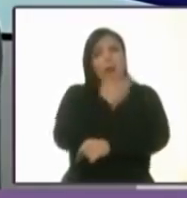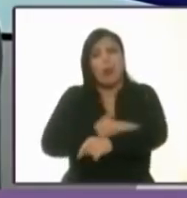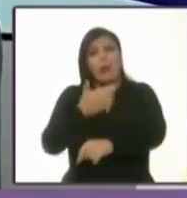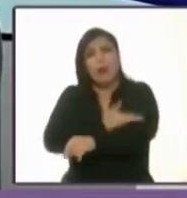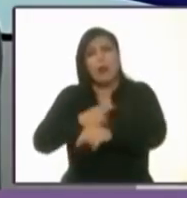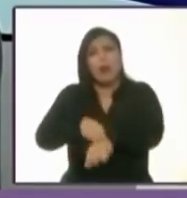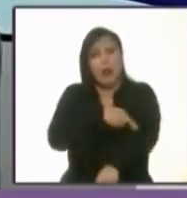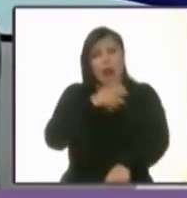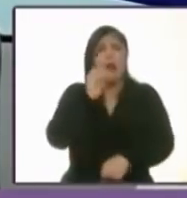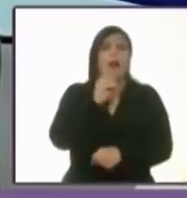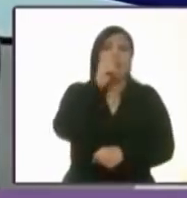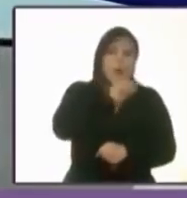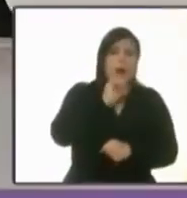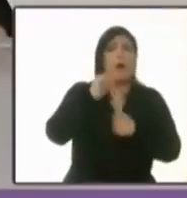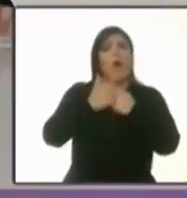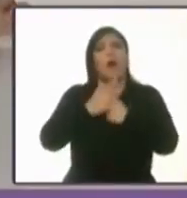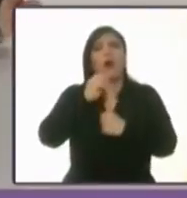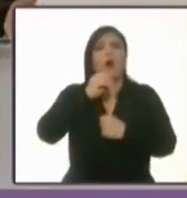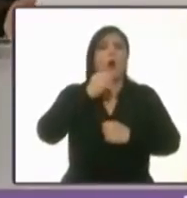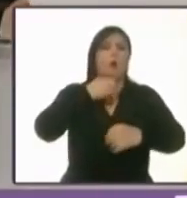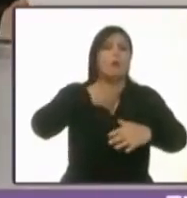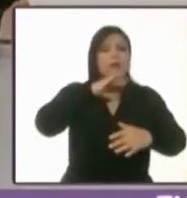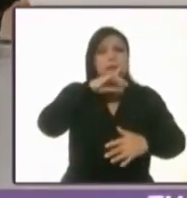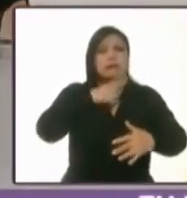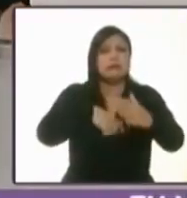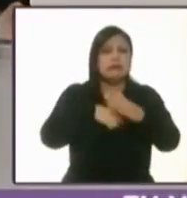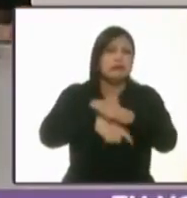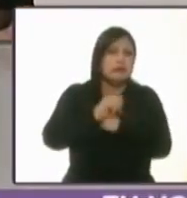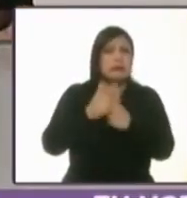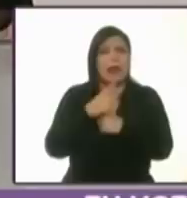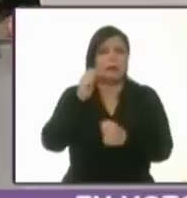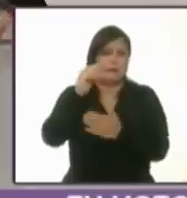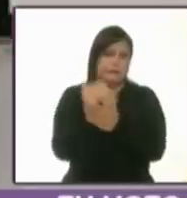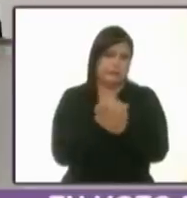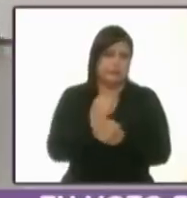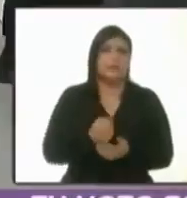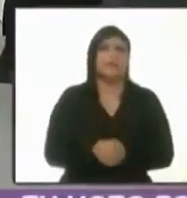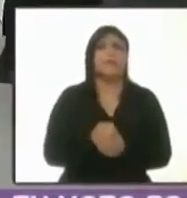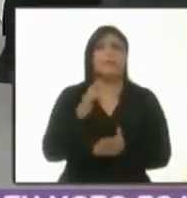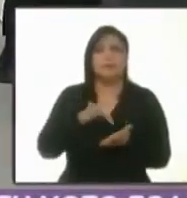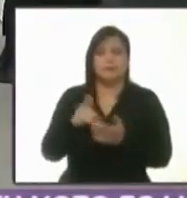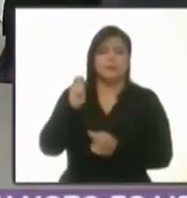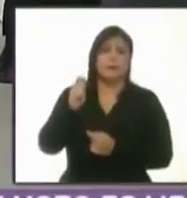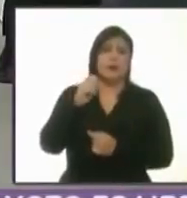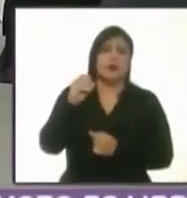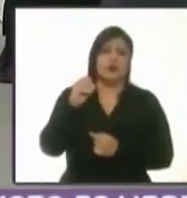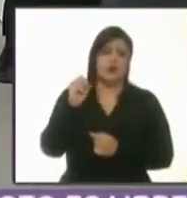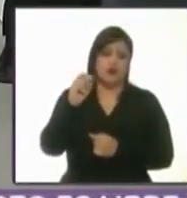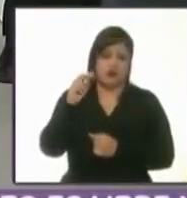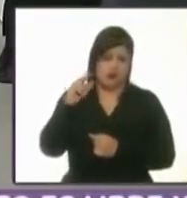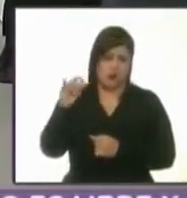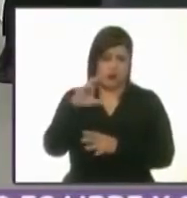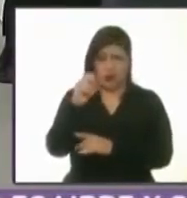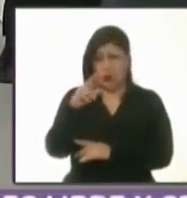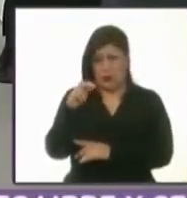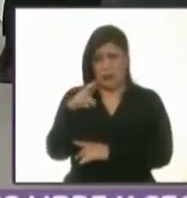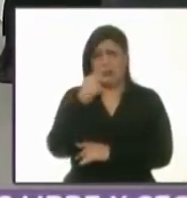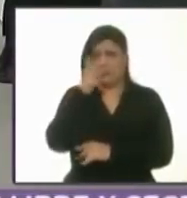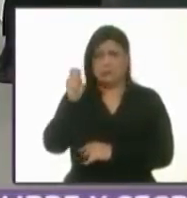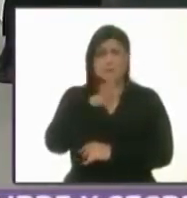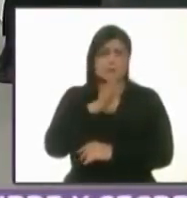administrativas. Gracias. Gracias. Mariana, candidata Lorena Osornio, tiene la palabra. Bueno, en una de mis propuestas